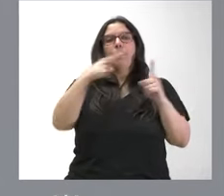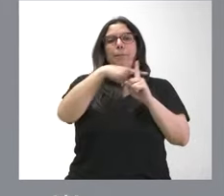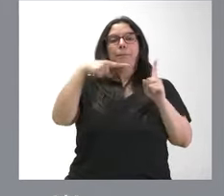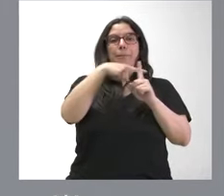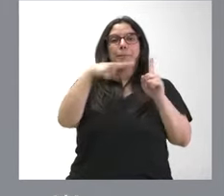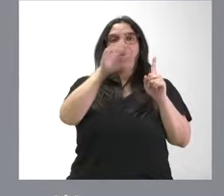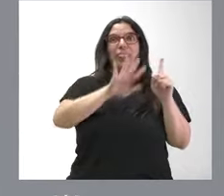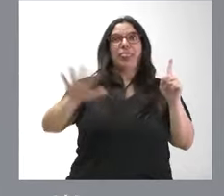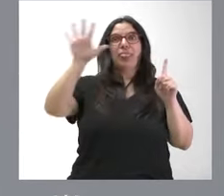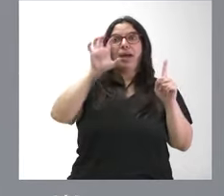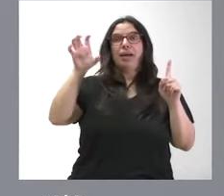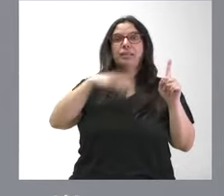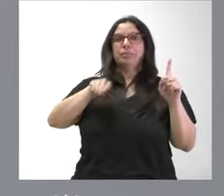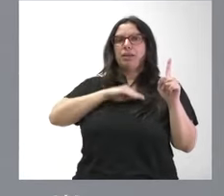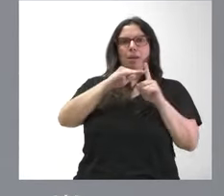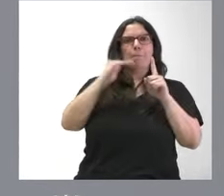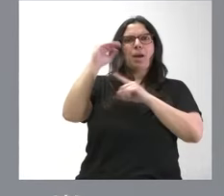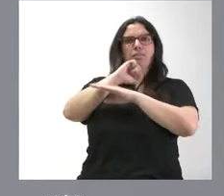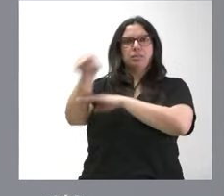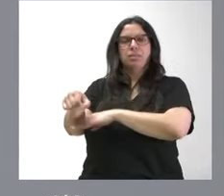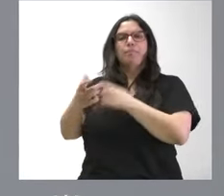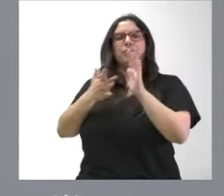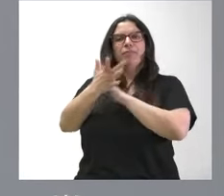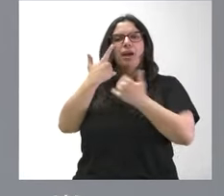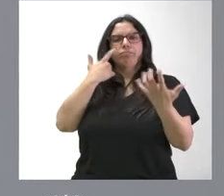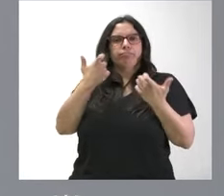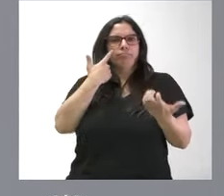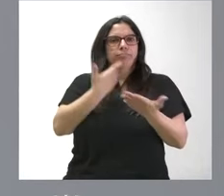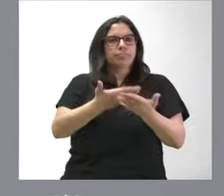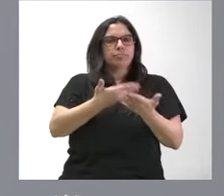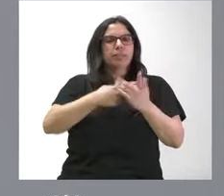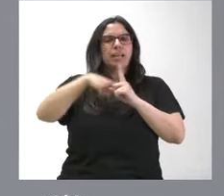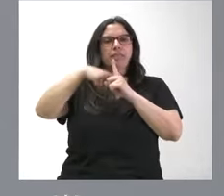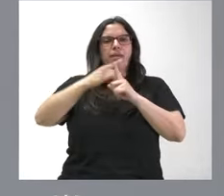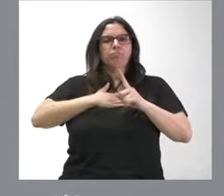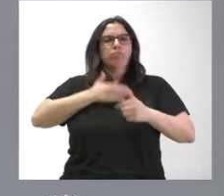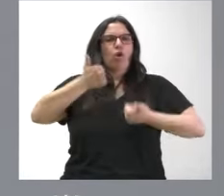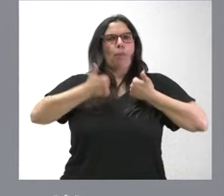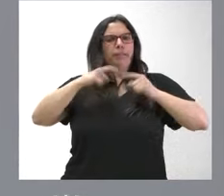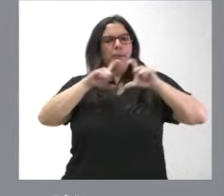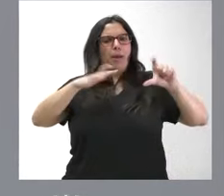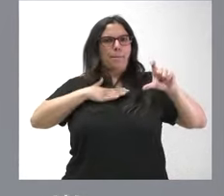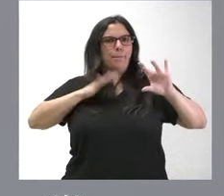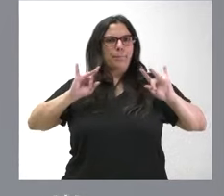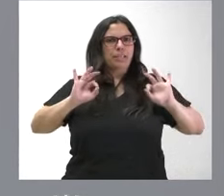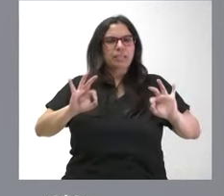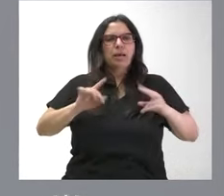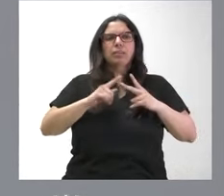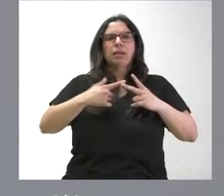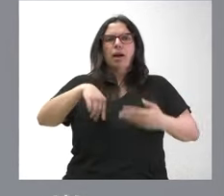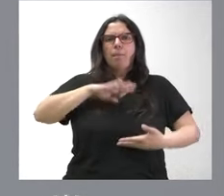nacional y, por tanto, refleja de una forma muy evidente el nivel de competitividad de las empresas, el nivel de